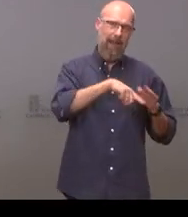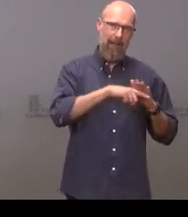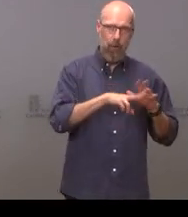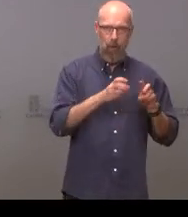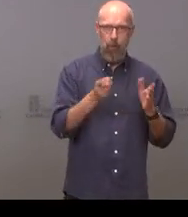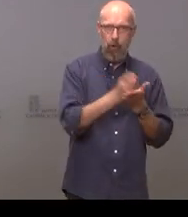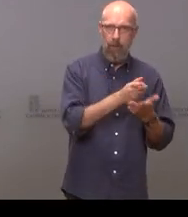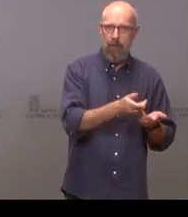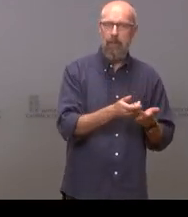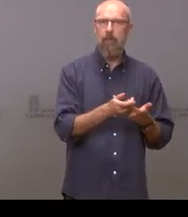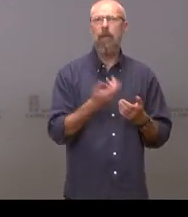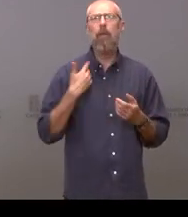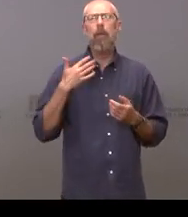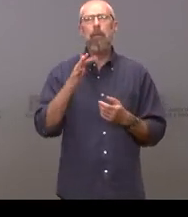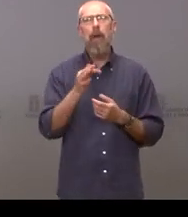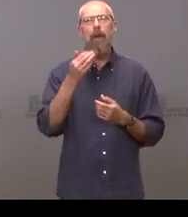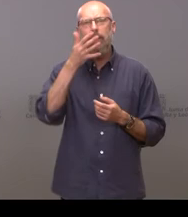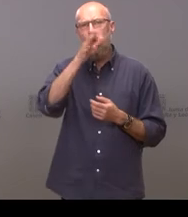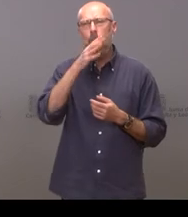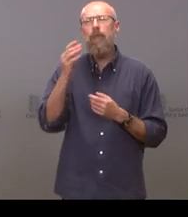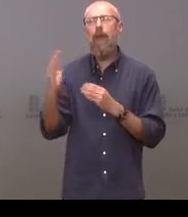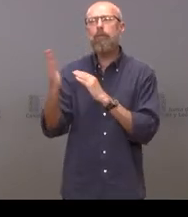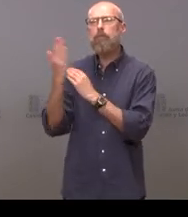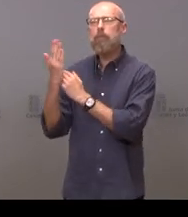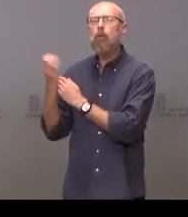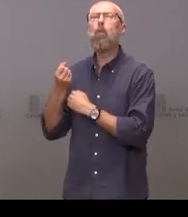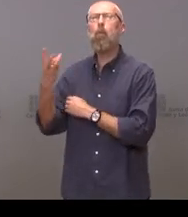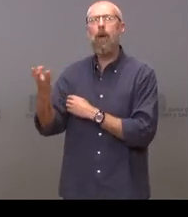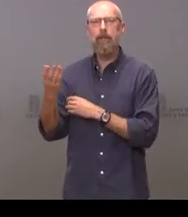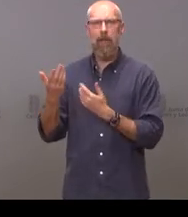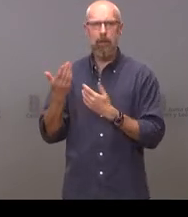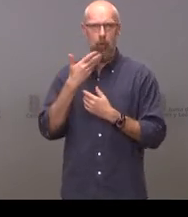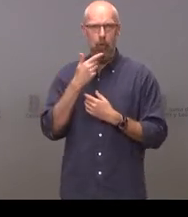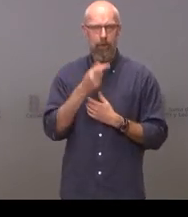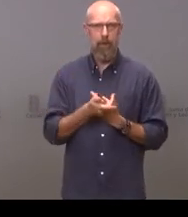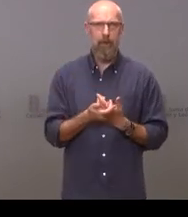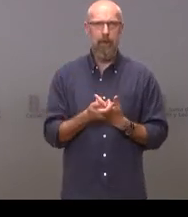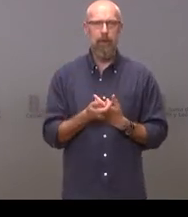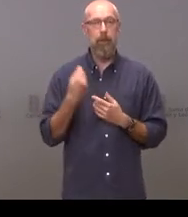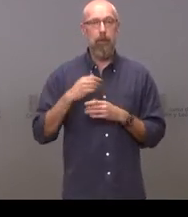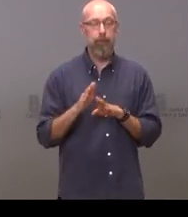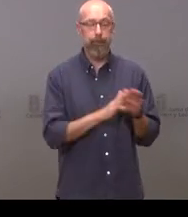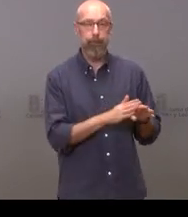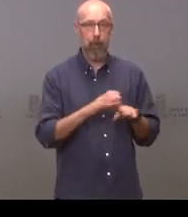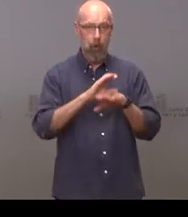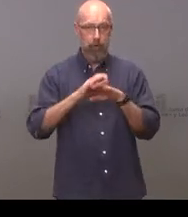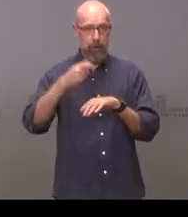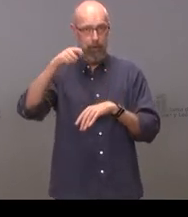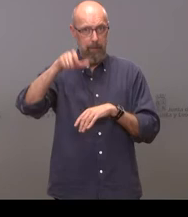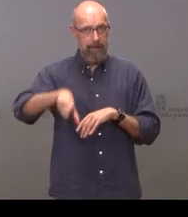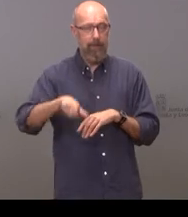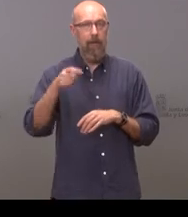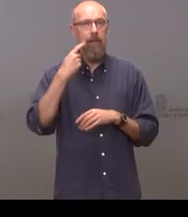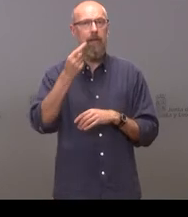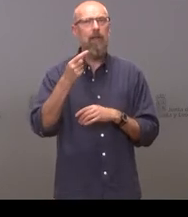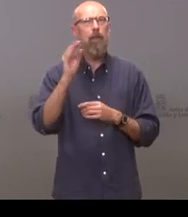presuntas denuncias conoce la junta a día de hoy al consejero de la presidencia preguntarle de los datos que